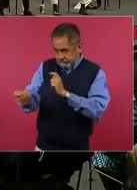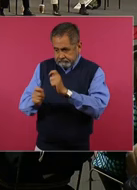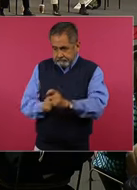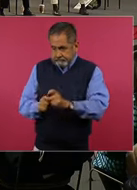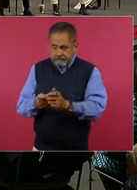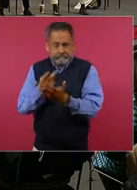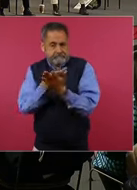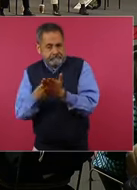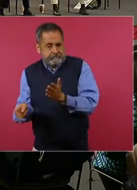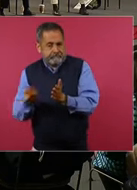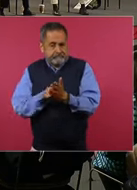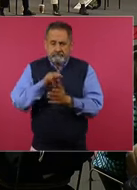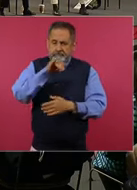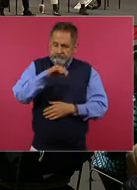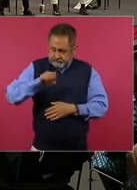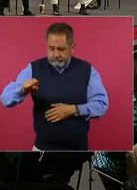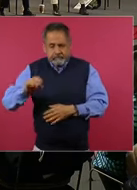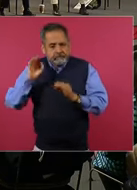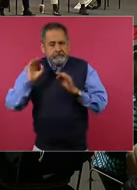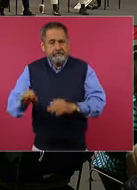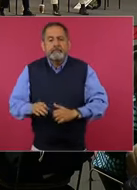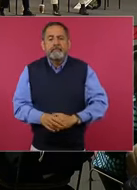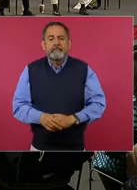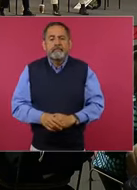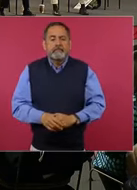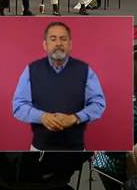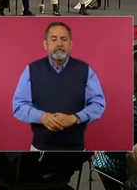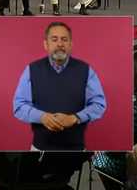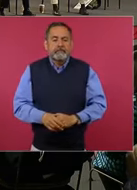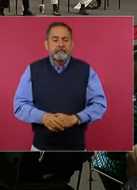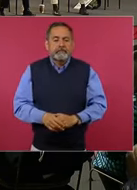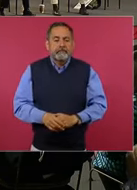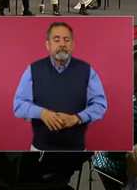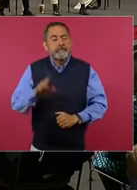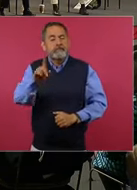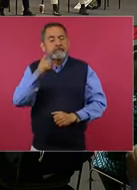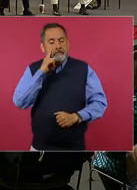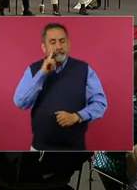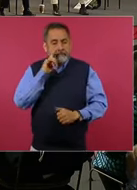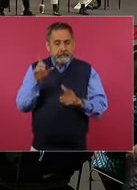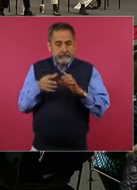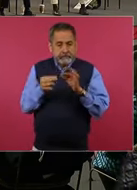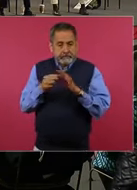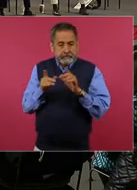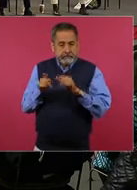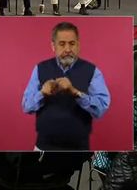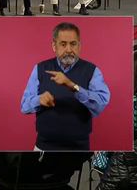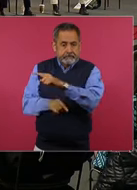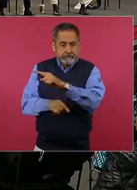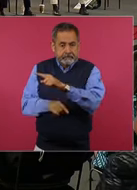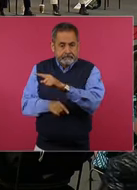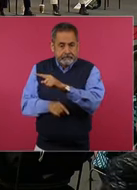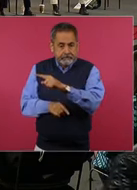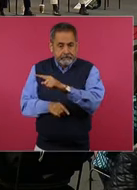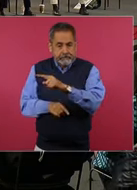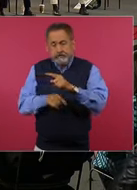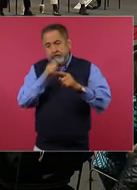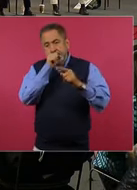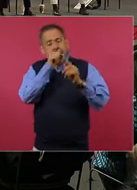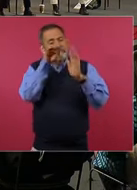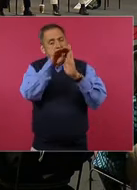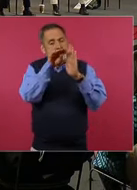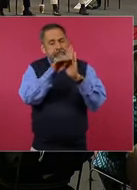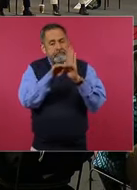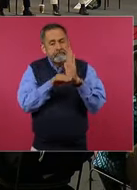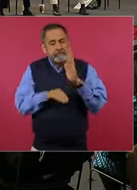Bienestar. Y por último, bueno, perdón, nada más, muy rápido, aquí están las categorías de lo que